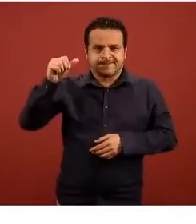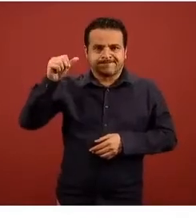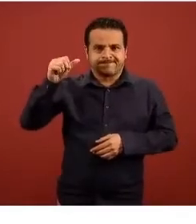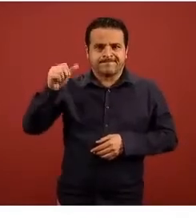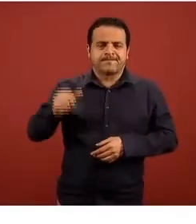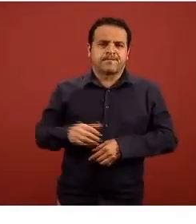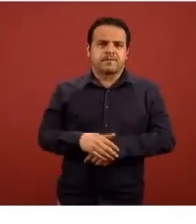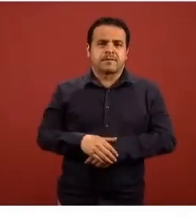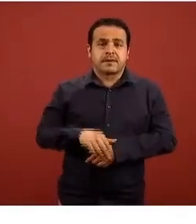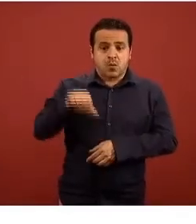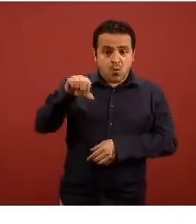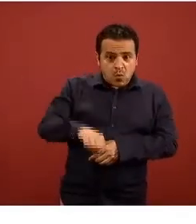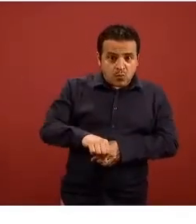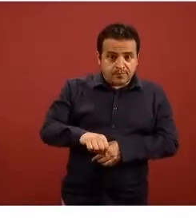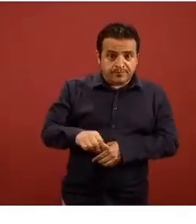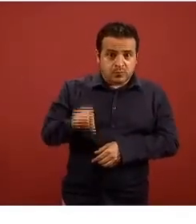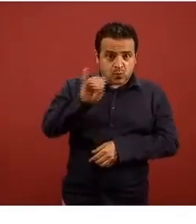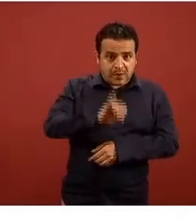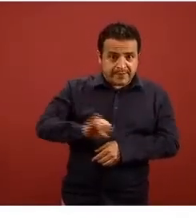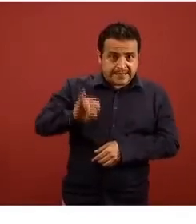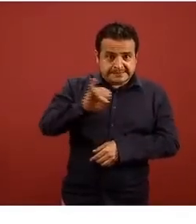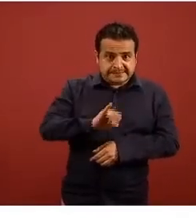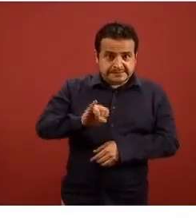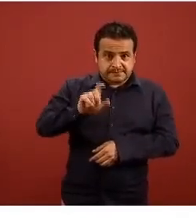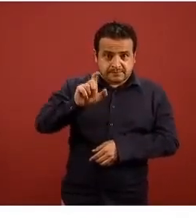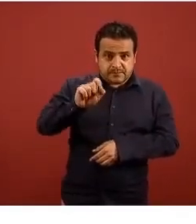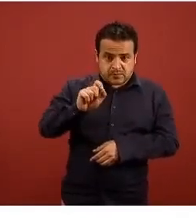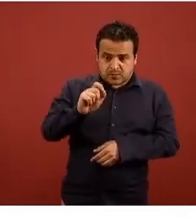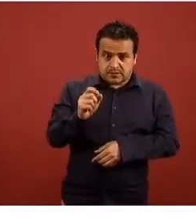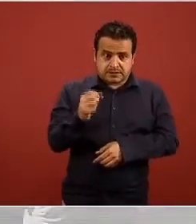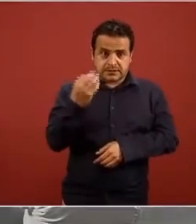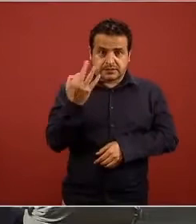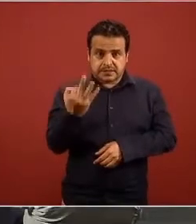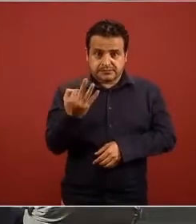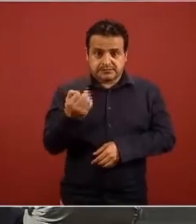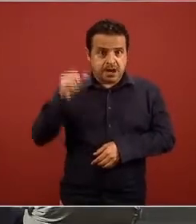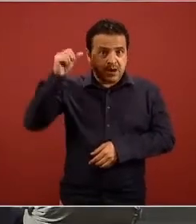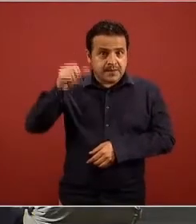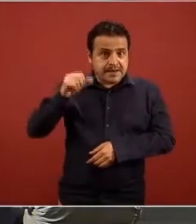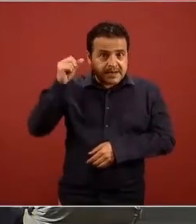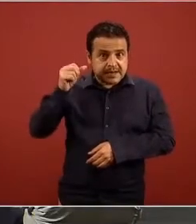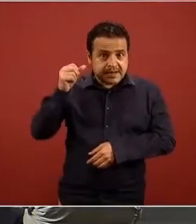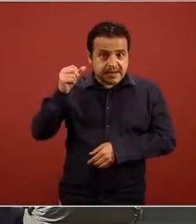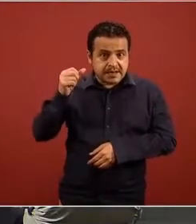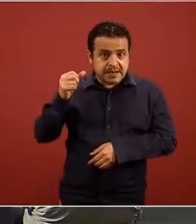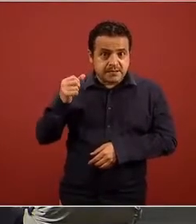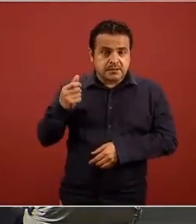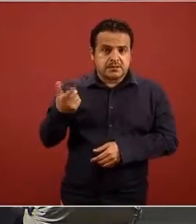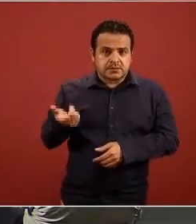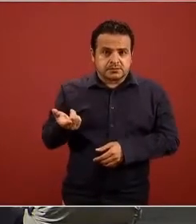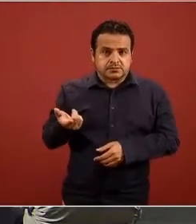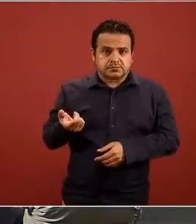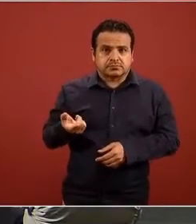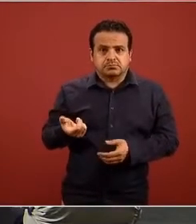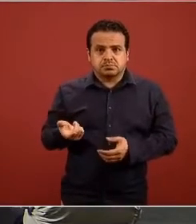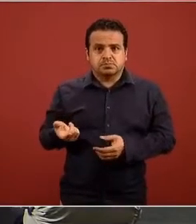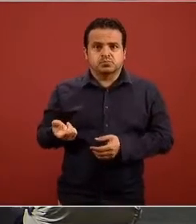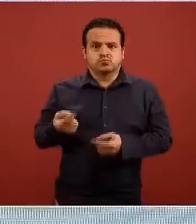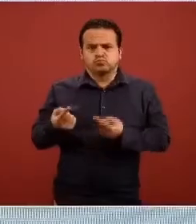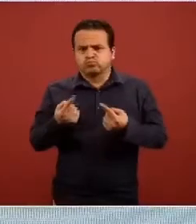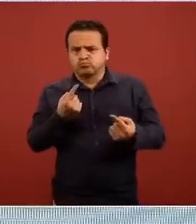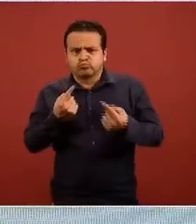en este punto y recientemente el lunes próximo pasado el Consejo de Salud General